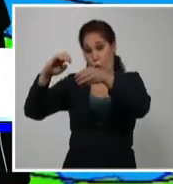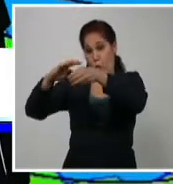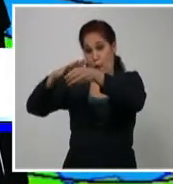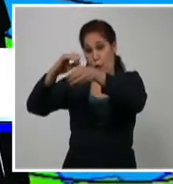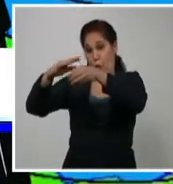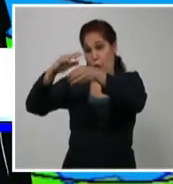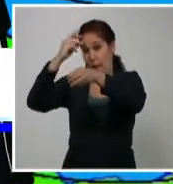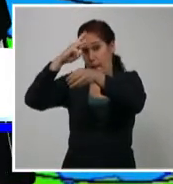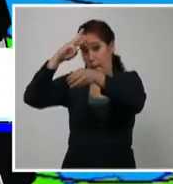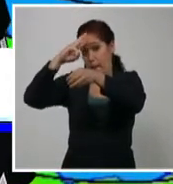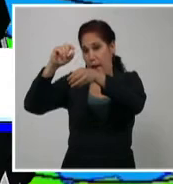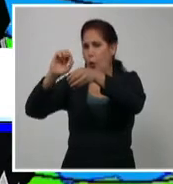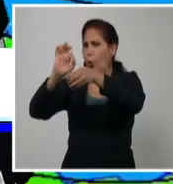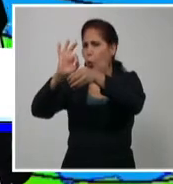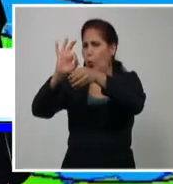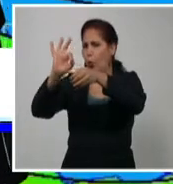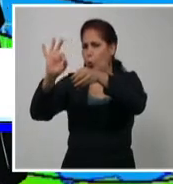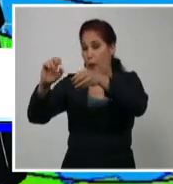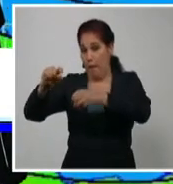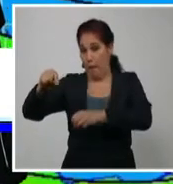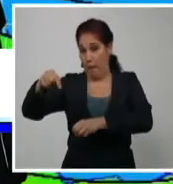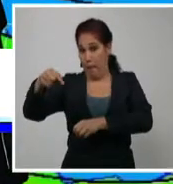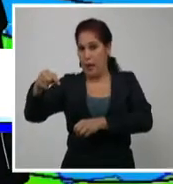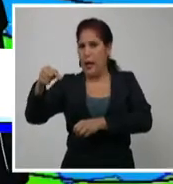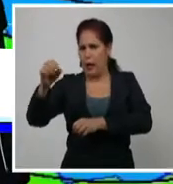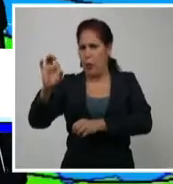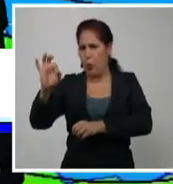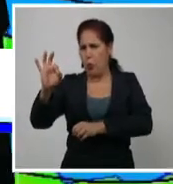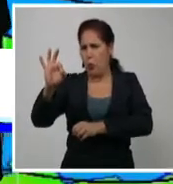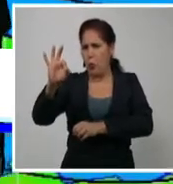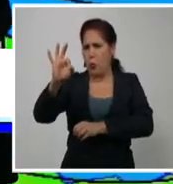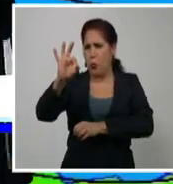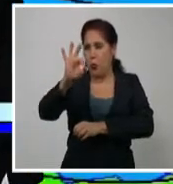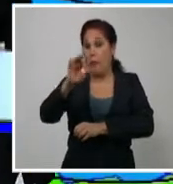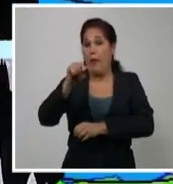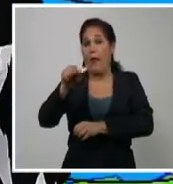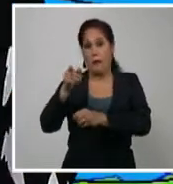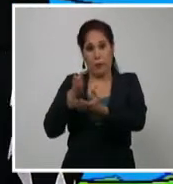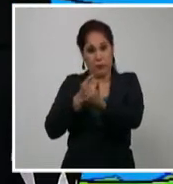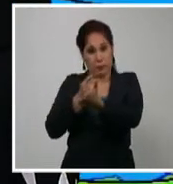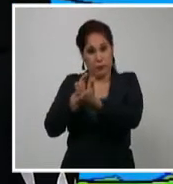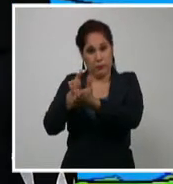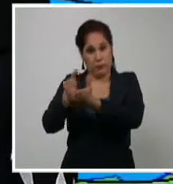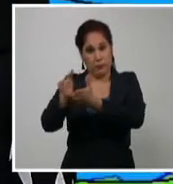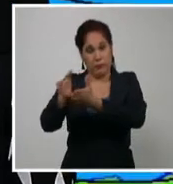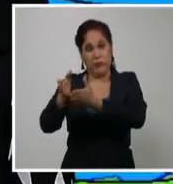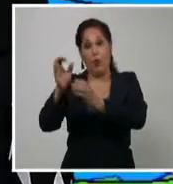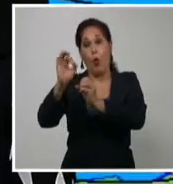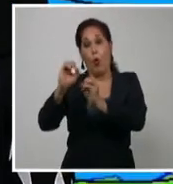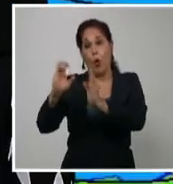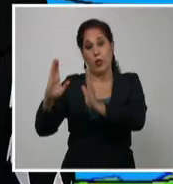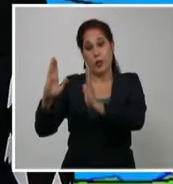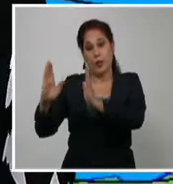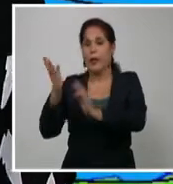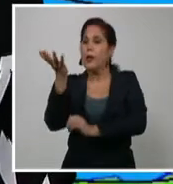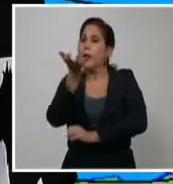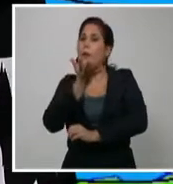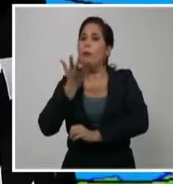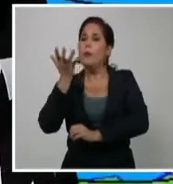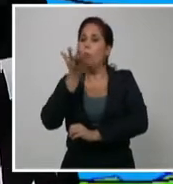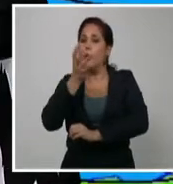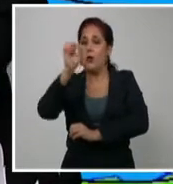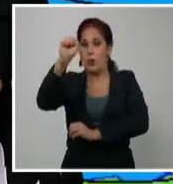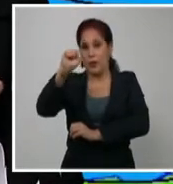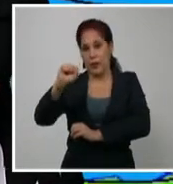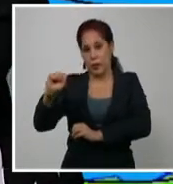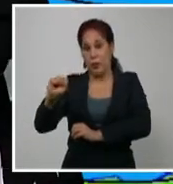con poco movimiento y para mañana se moverá más al norte, manteniendo sobre la parte occidental vientos del sudeste al sur